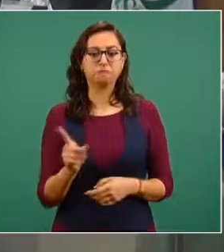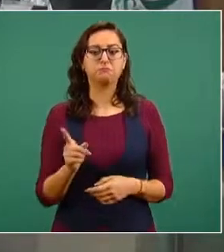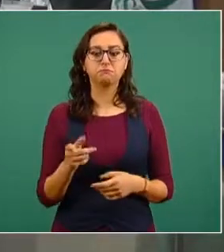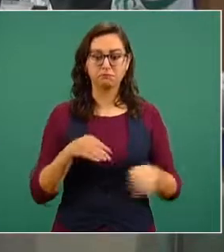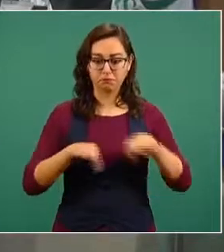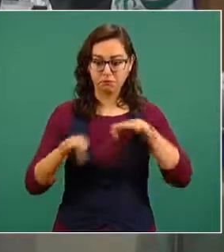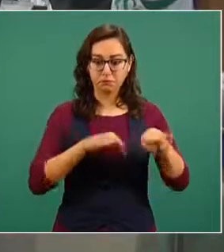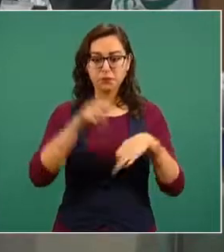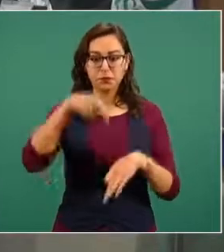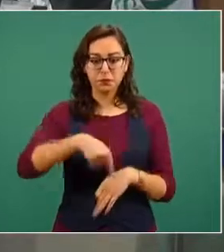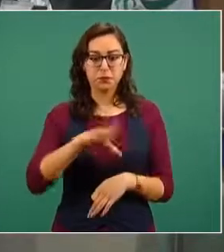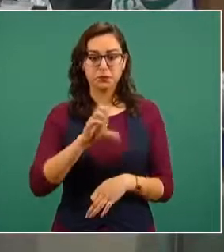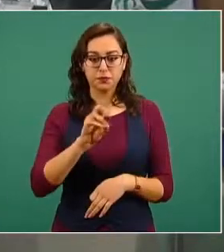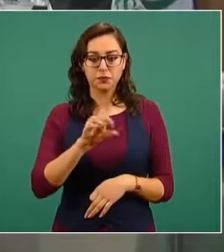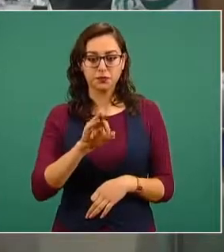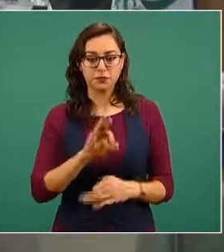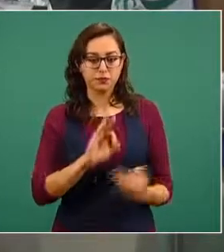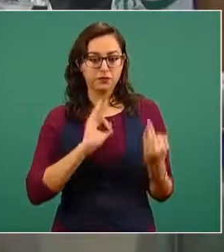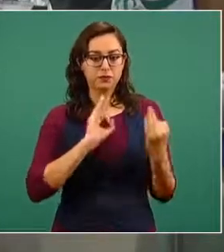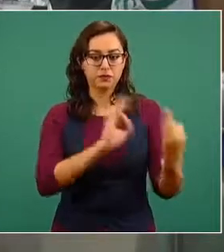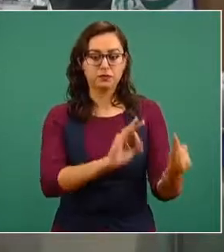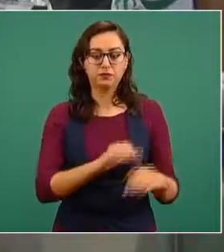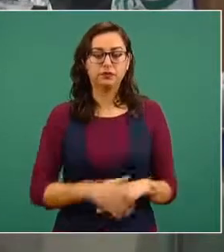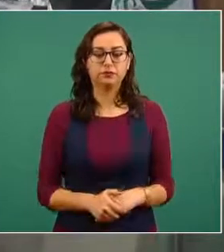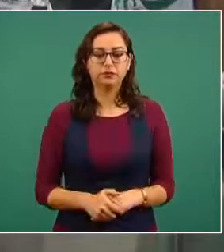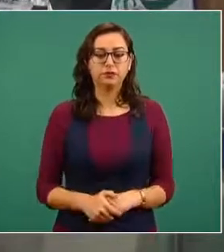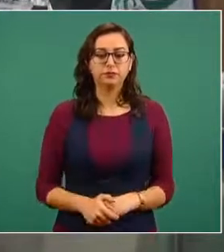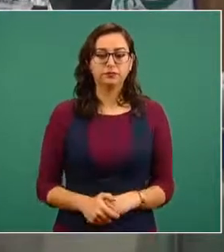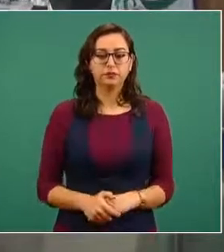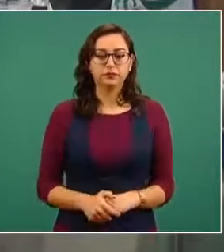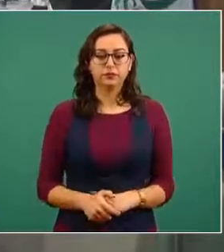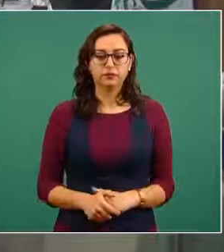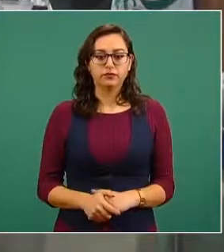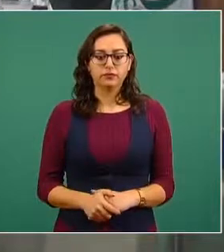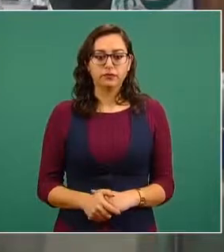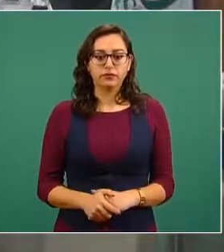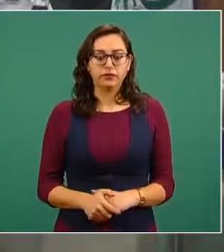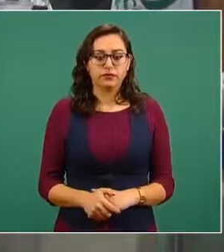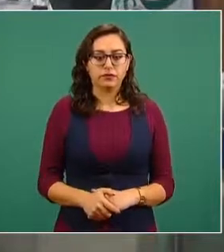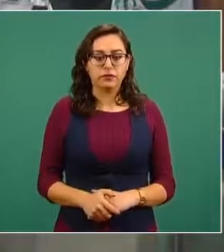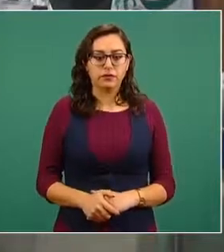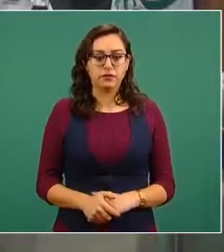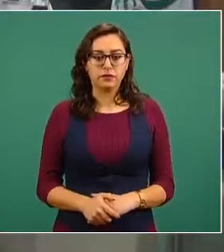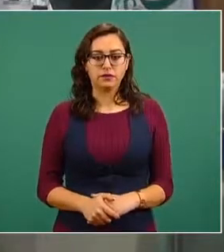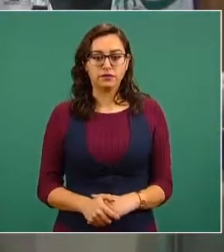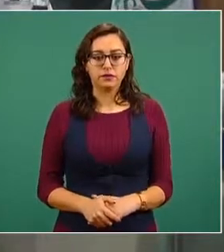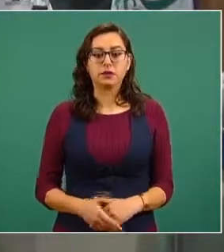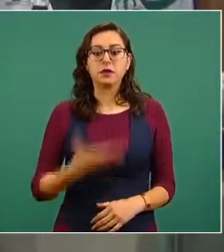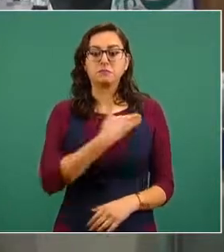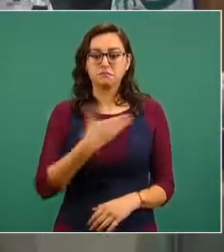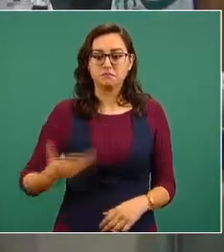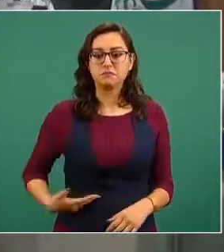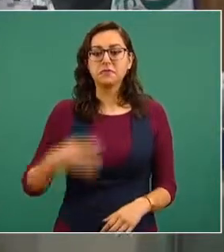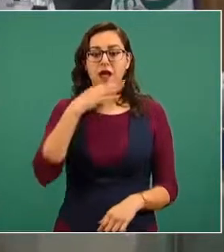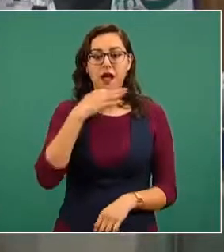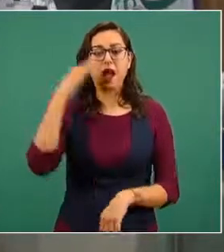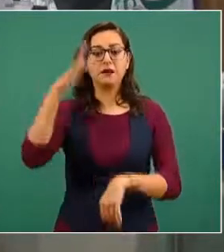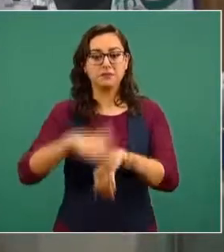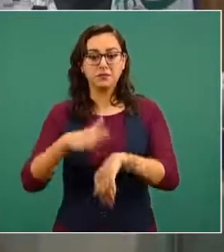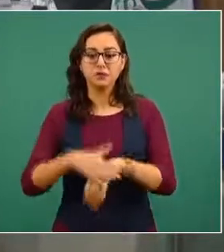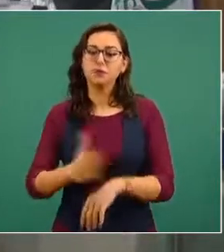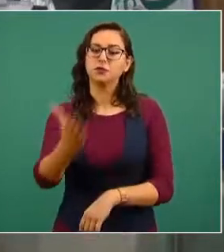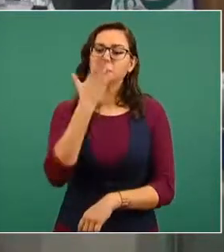-19. Este señor presidente, por todos los honorentes, queremos decirle